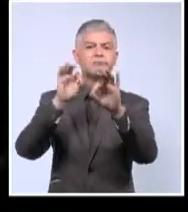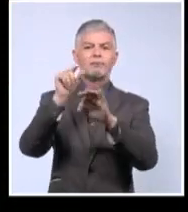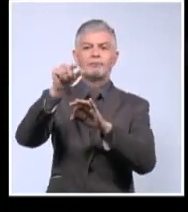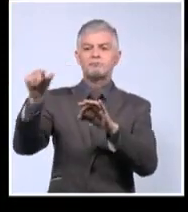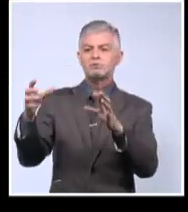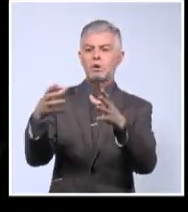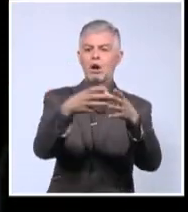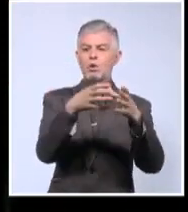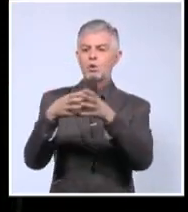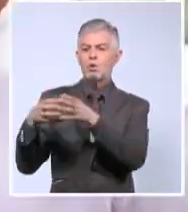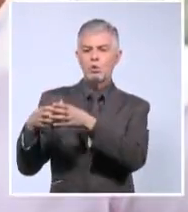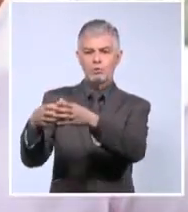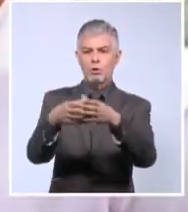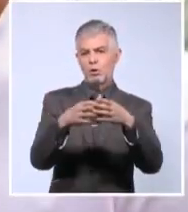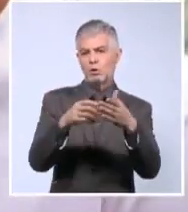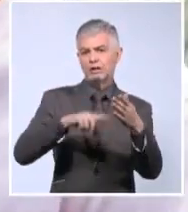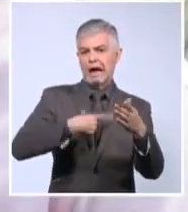gremios.